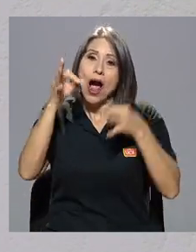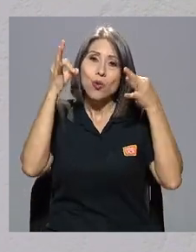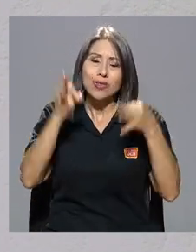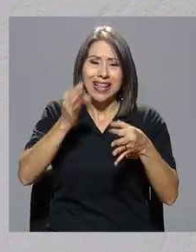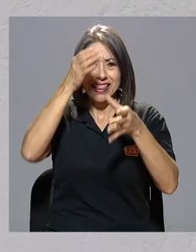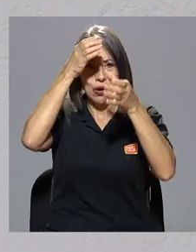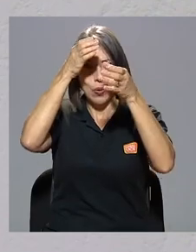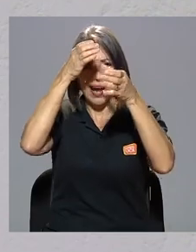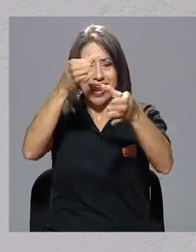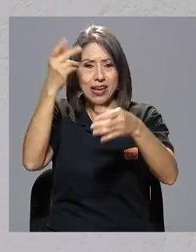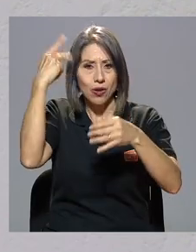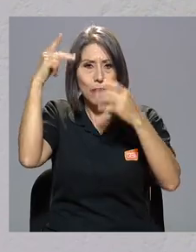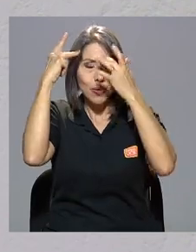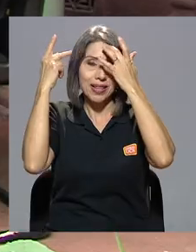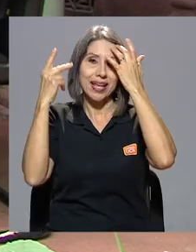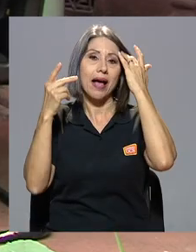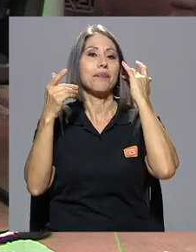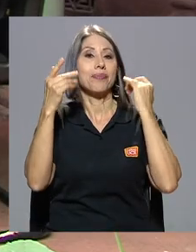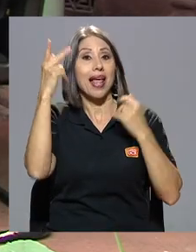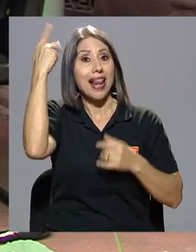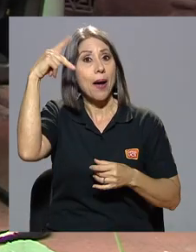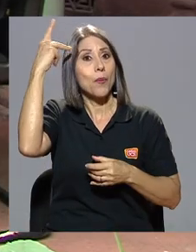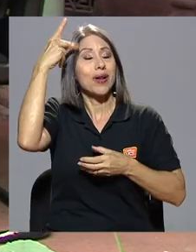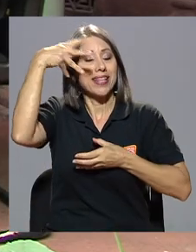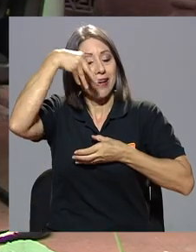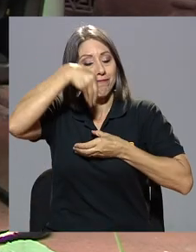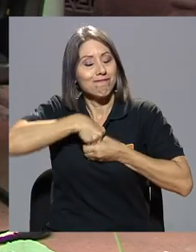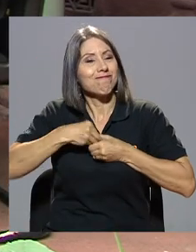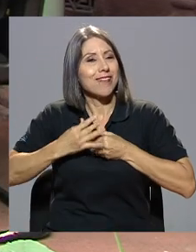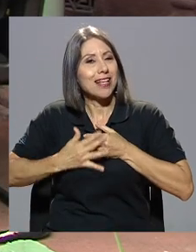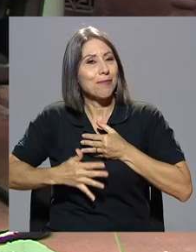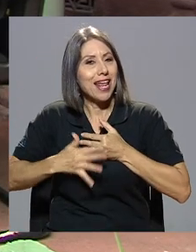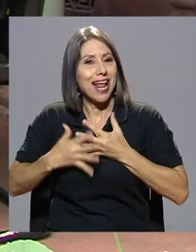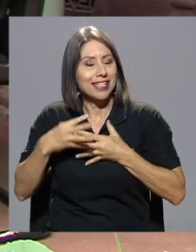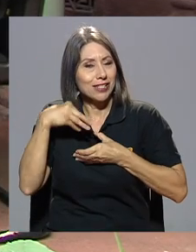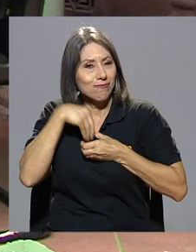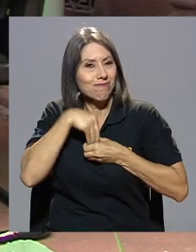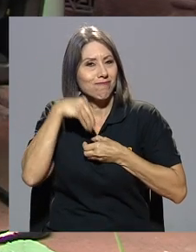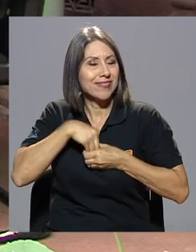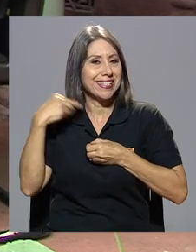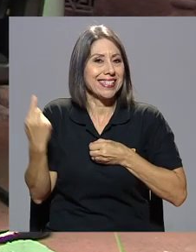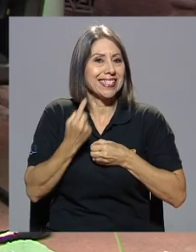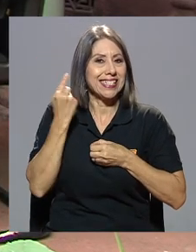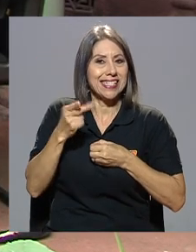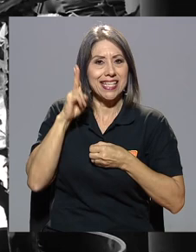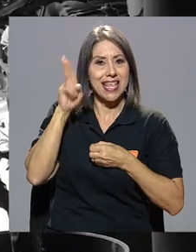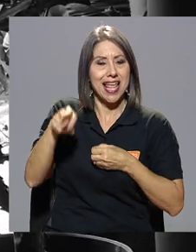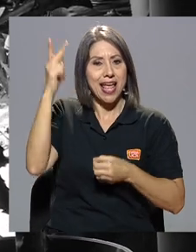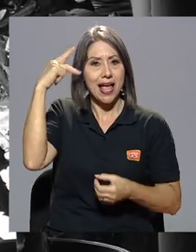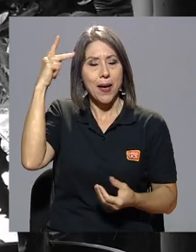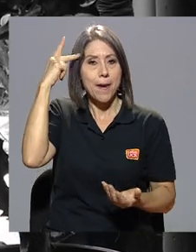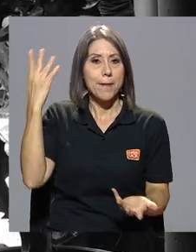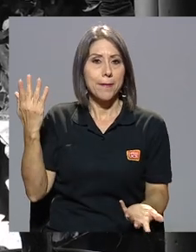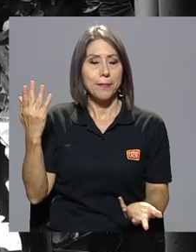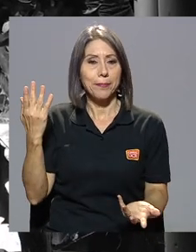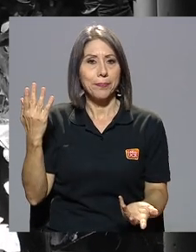genio de la política. La política la traía en las venas, era político siempre,